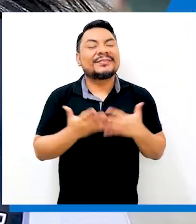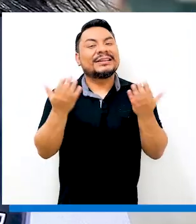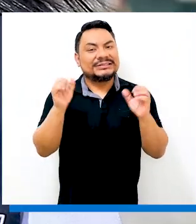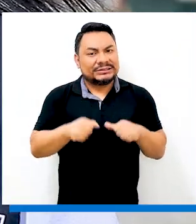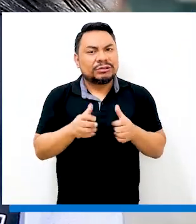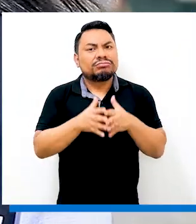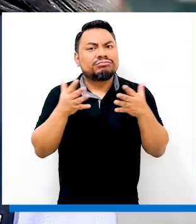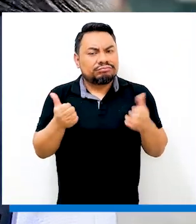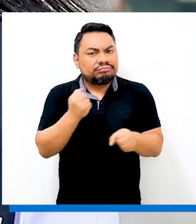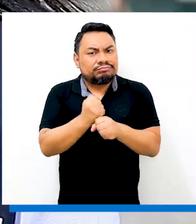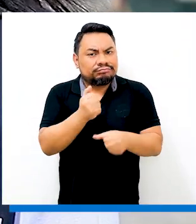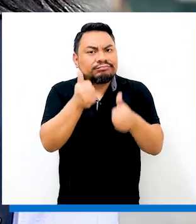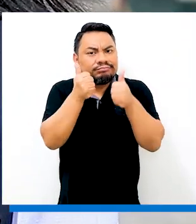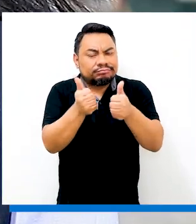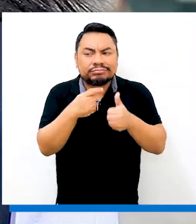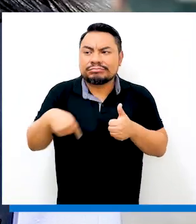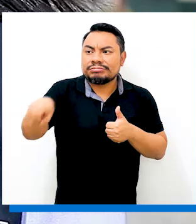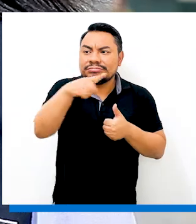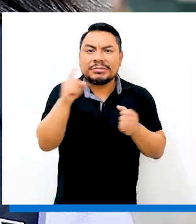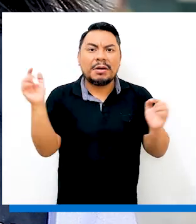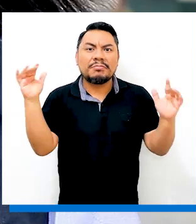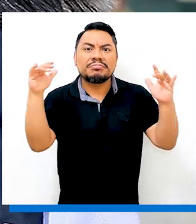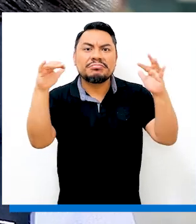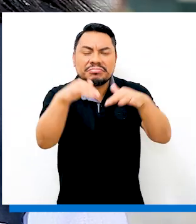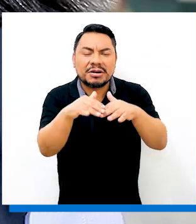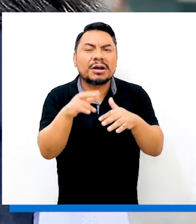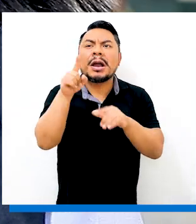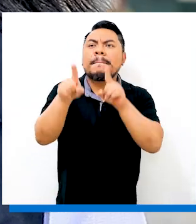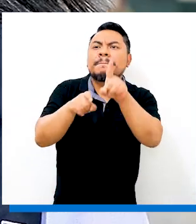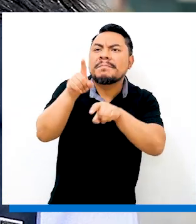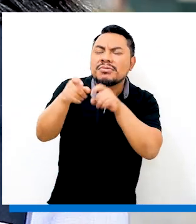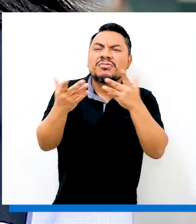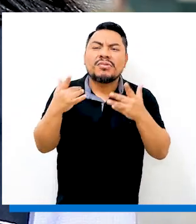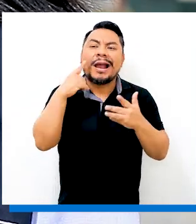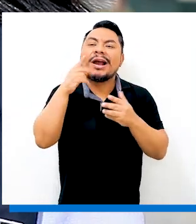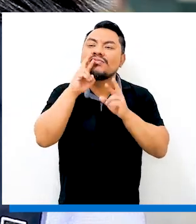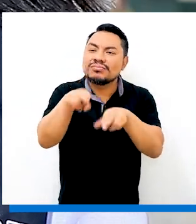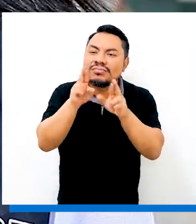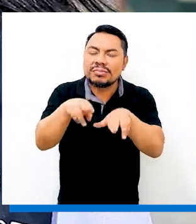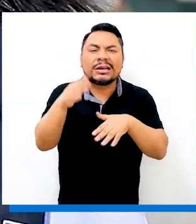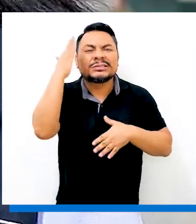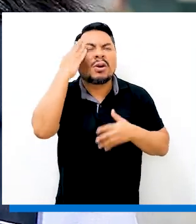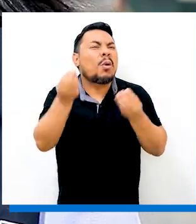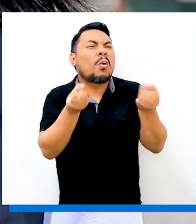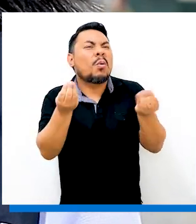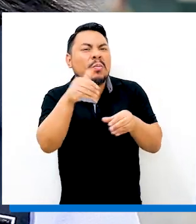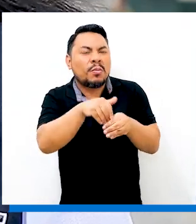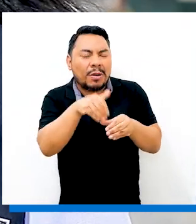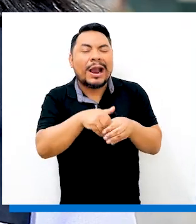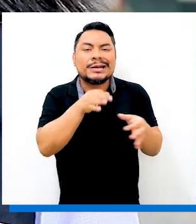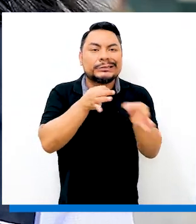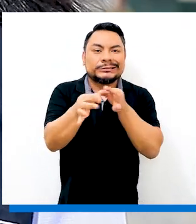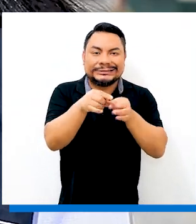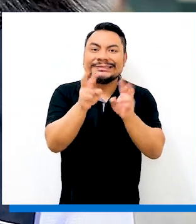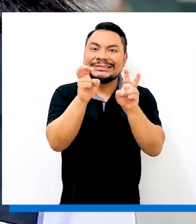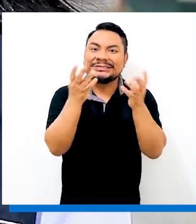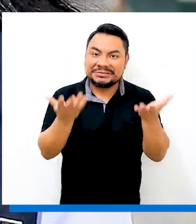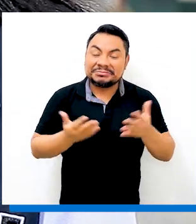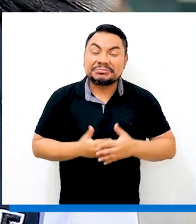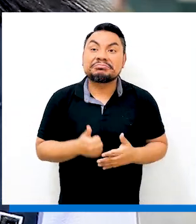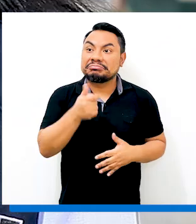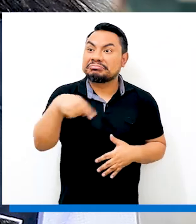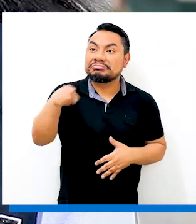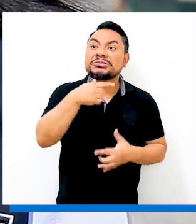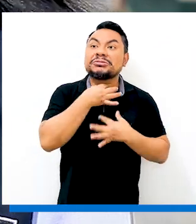Bueno, ha sido bastante productiva, puesto que ha habido participación, bastante inquietud de parte de ellas de querer saber un poco más, ahondar un poco más en el